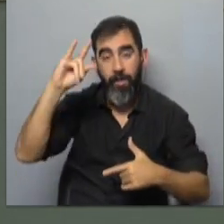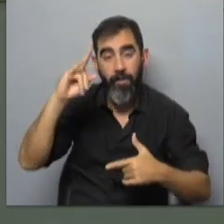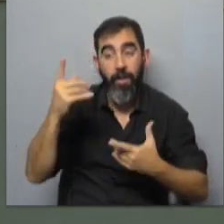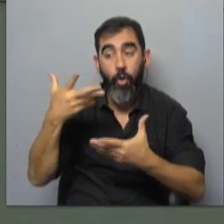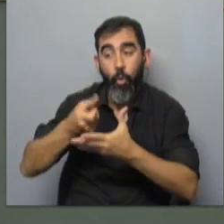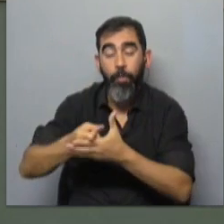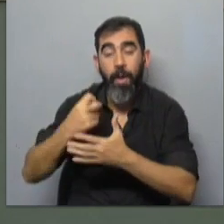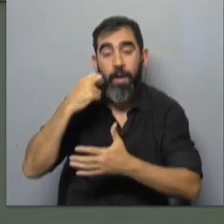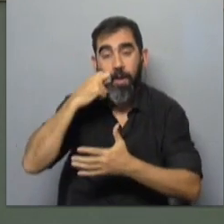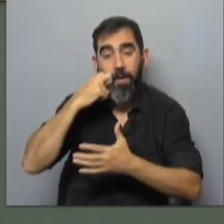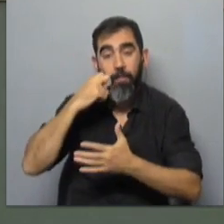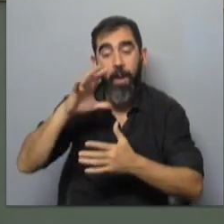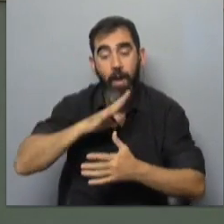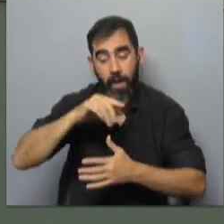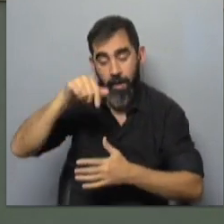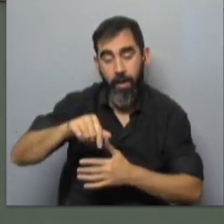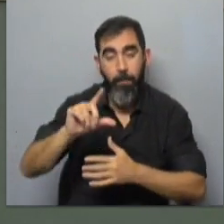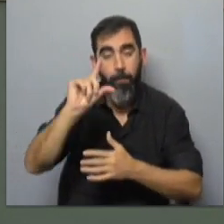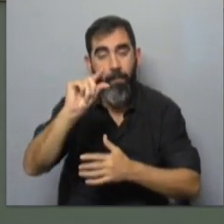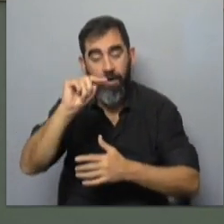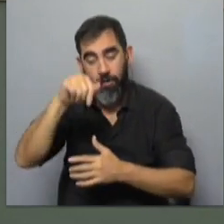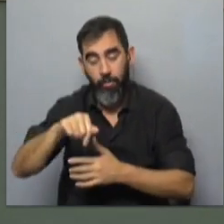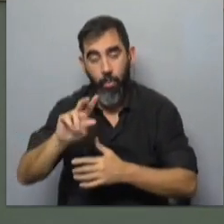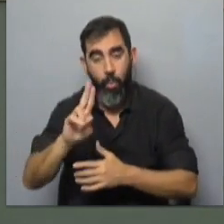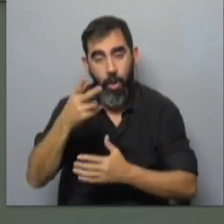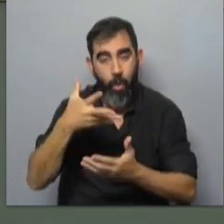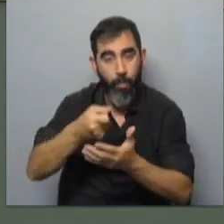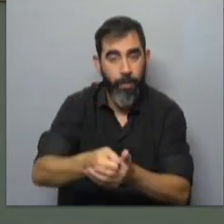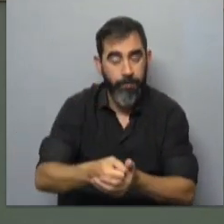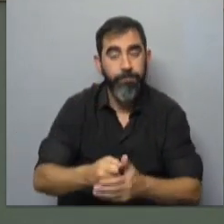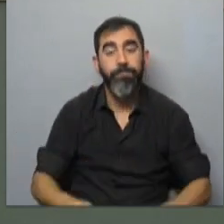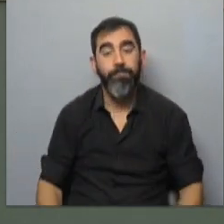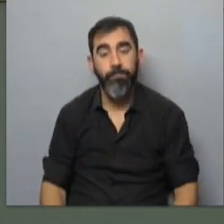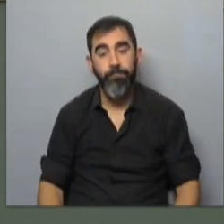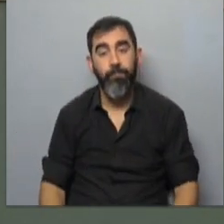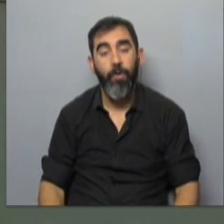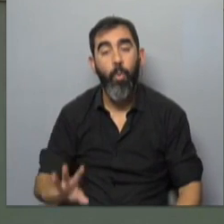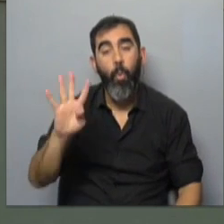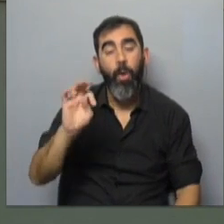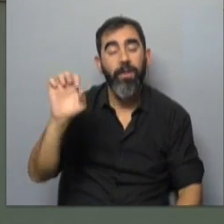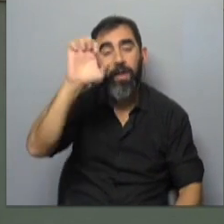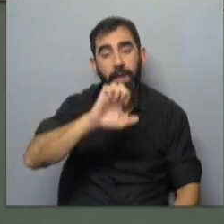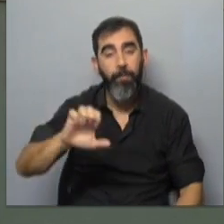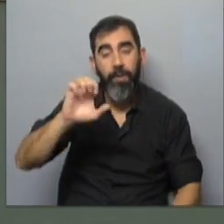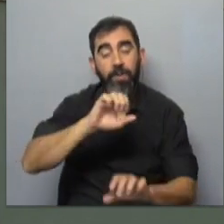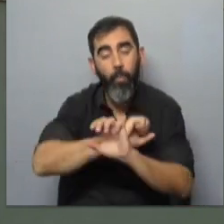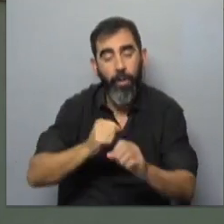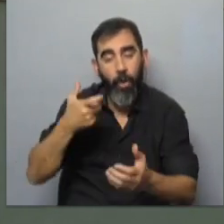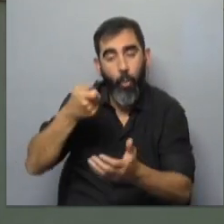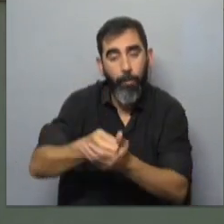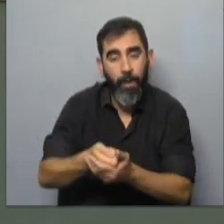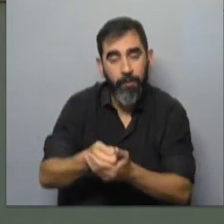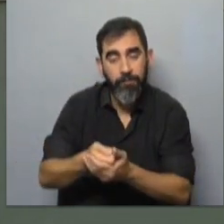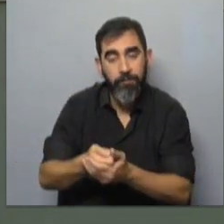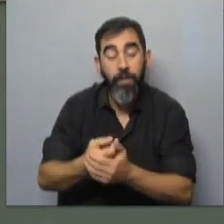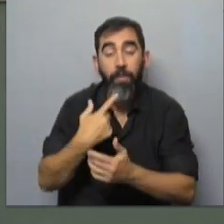Importar carne para poder tener menos costo en el mercado local. 40 empresas podrán importar y esto,